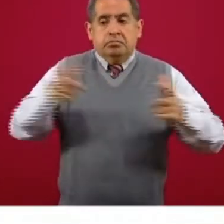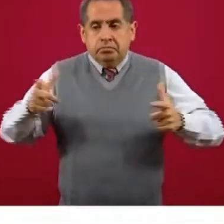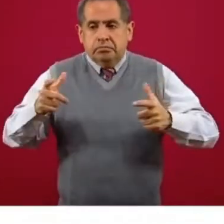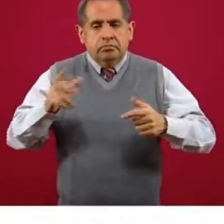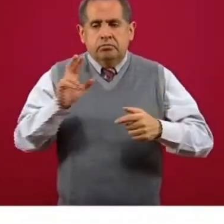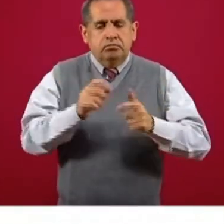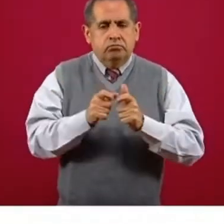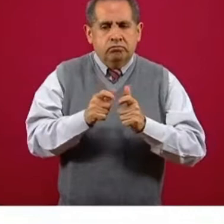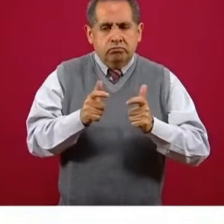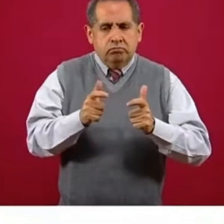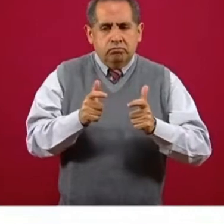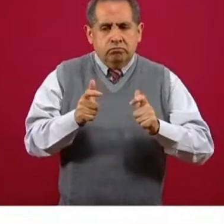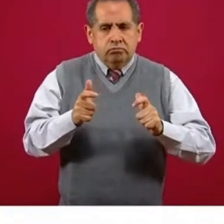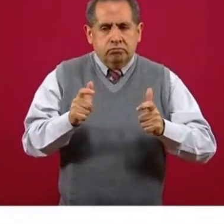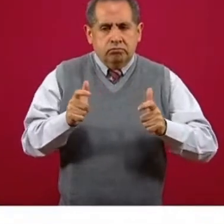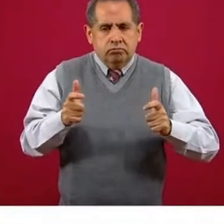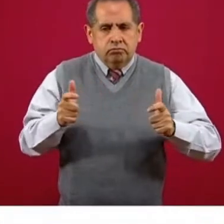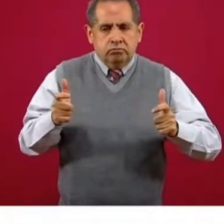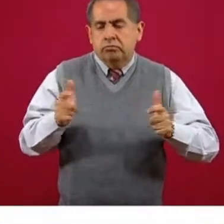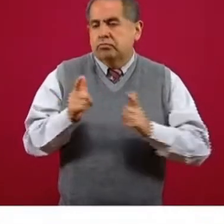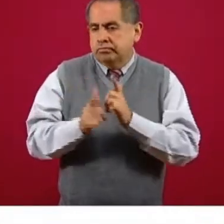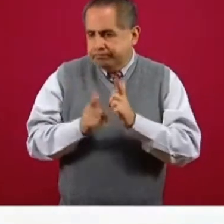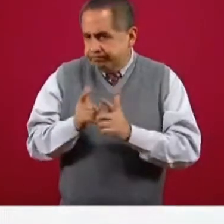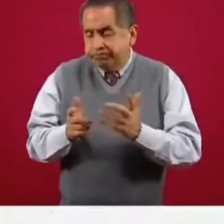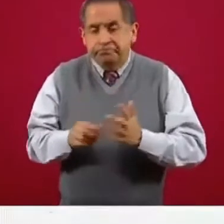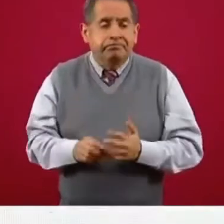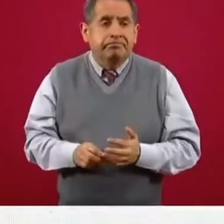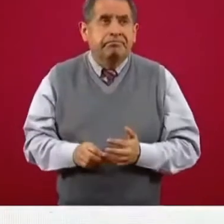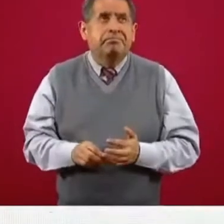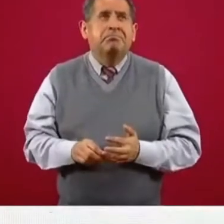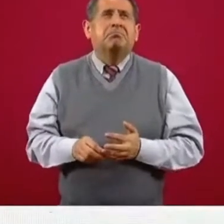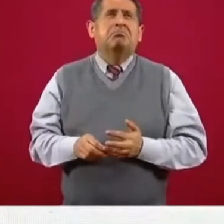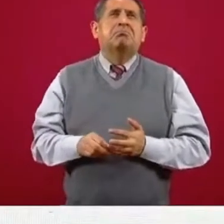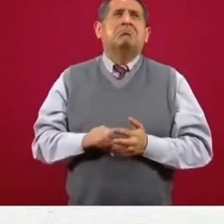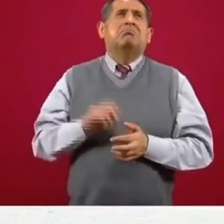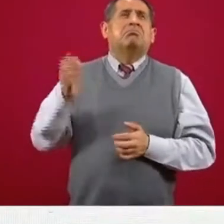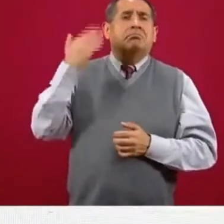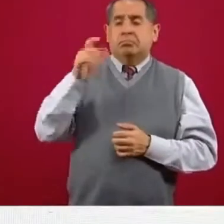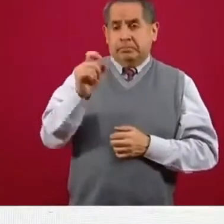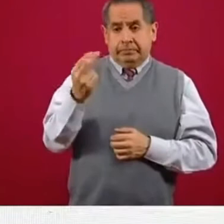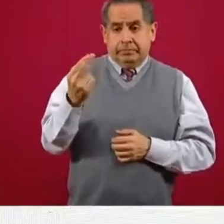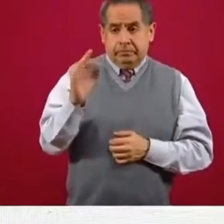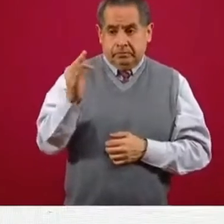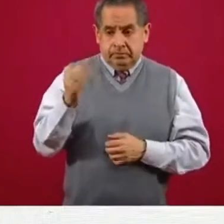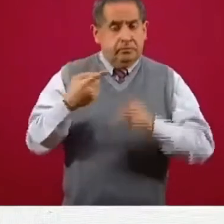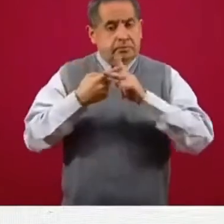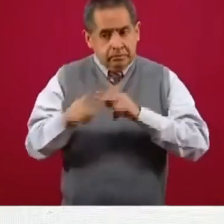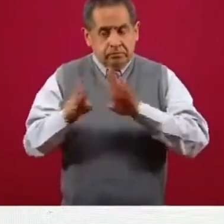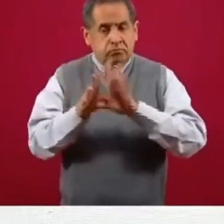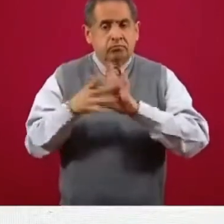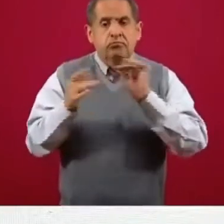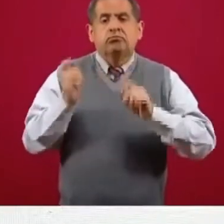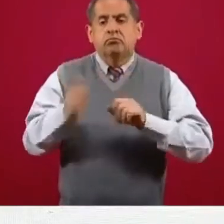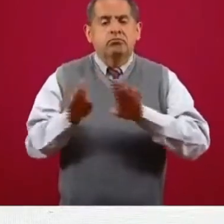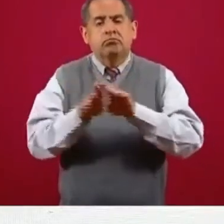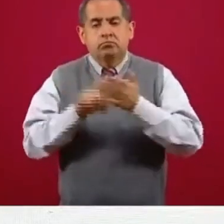Empezamos cuando tuvimos los primeros casos, el 25 de febrero es cuando empezaron los síntomas del caso